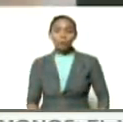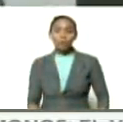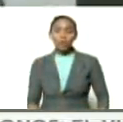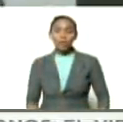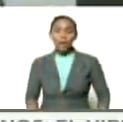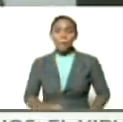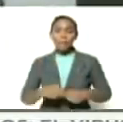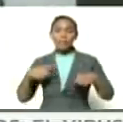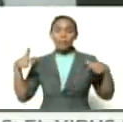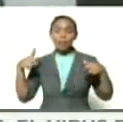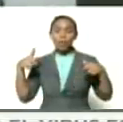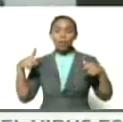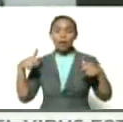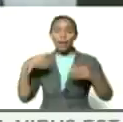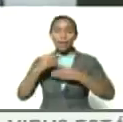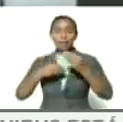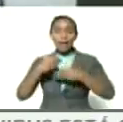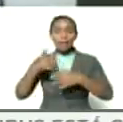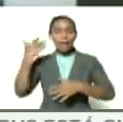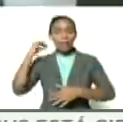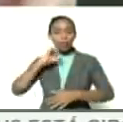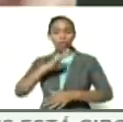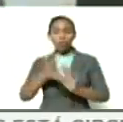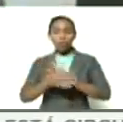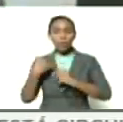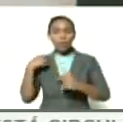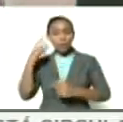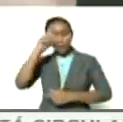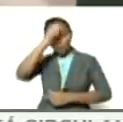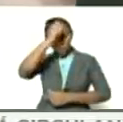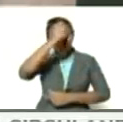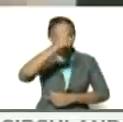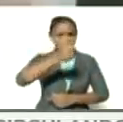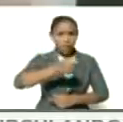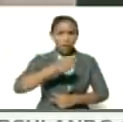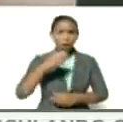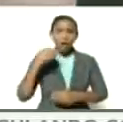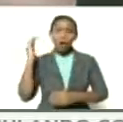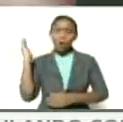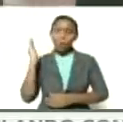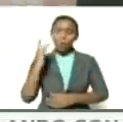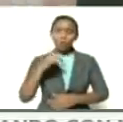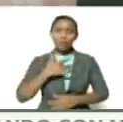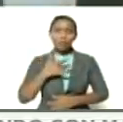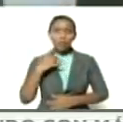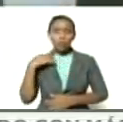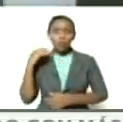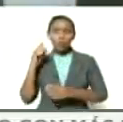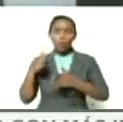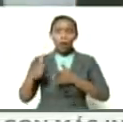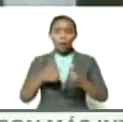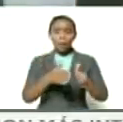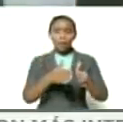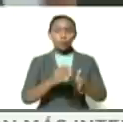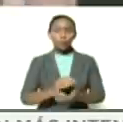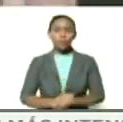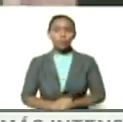emancipadora descolonizadora con nuestra historia es reconocer lo que hemos ido nuestra trayectoria de lucha